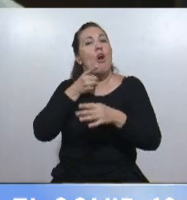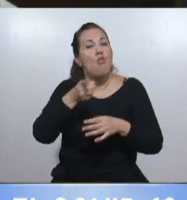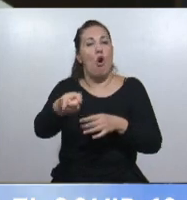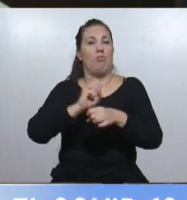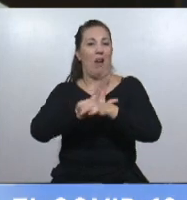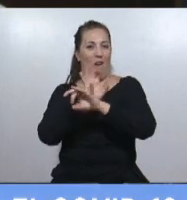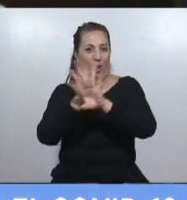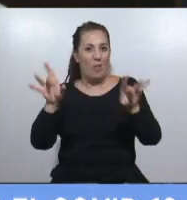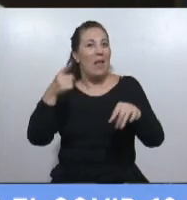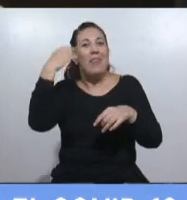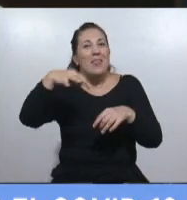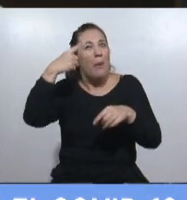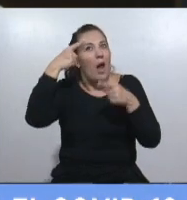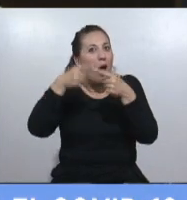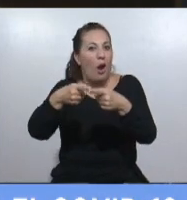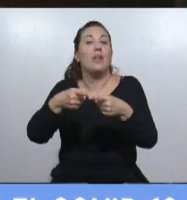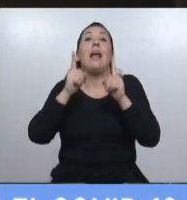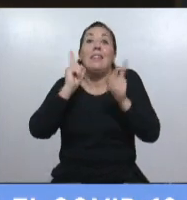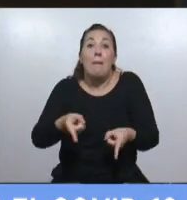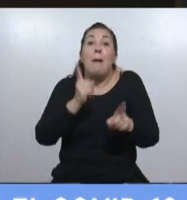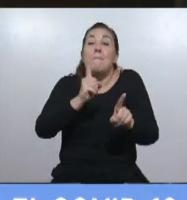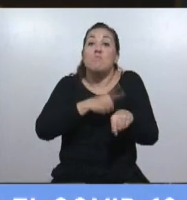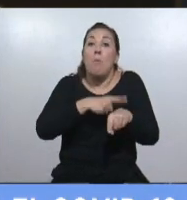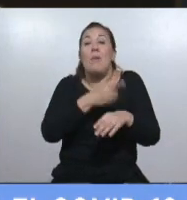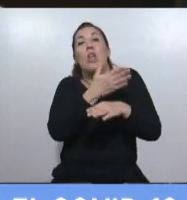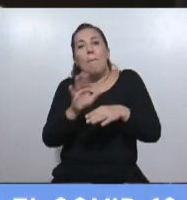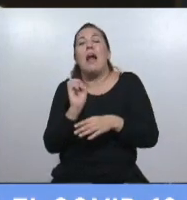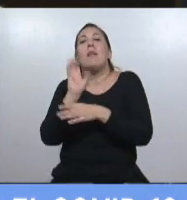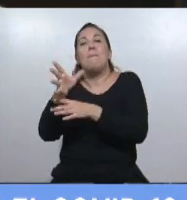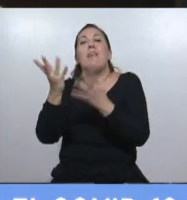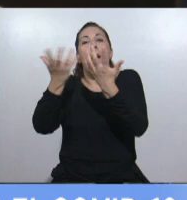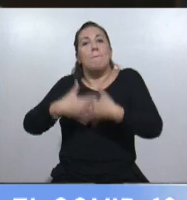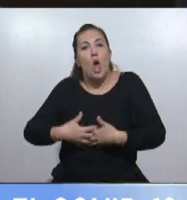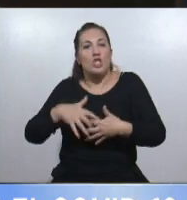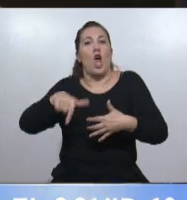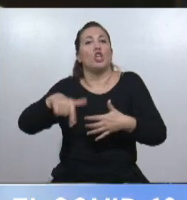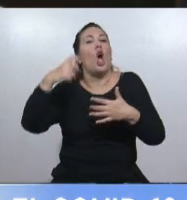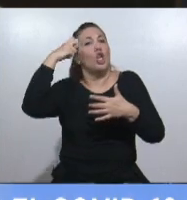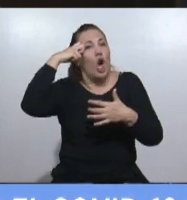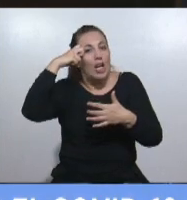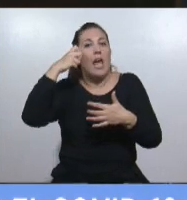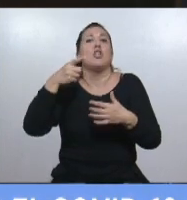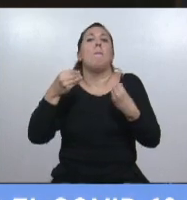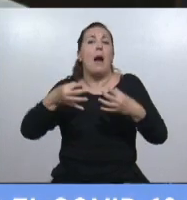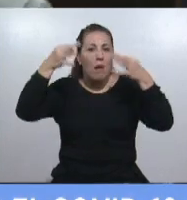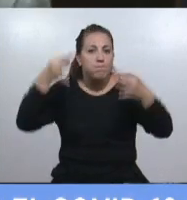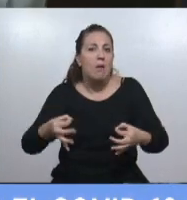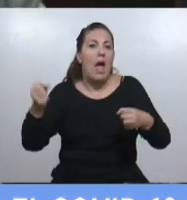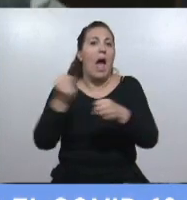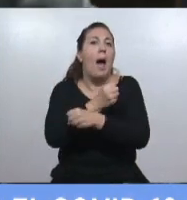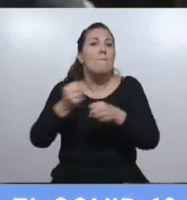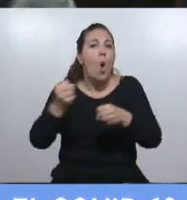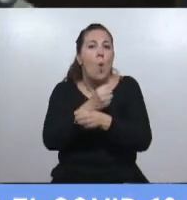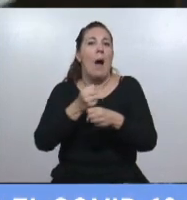Y al mismo tiempo enviar un proyecto de ley al Congreso para tratar y aprobar definitivamente esos parámetros